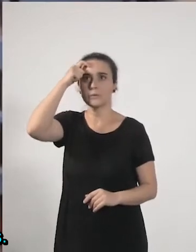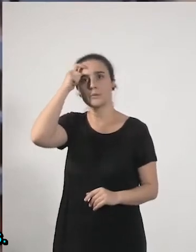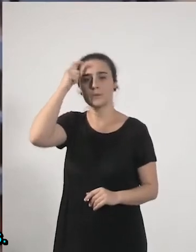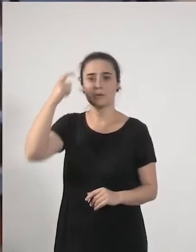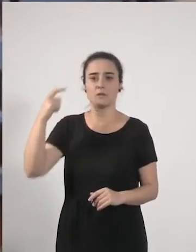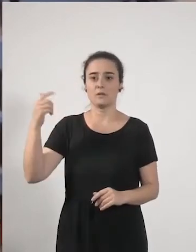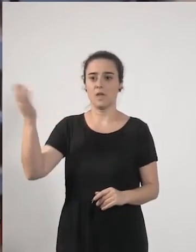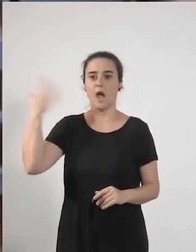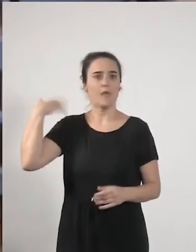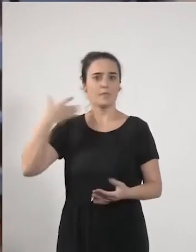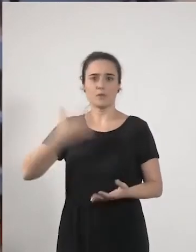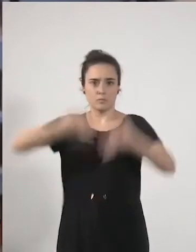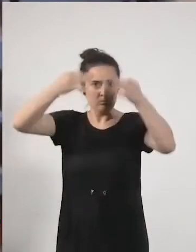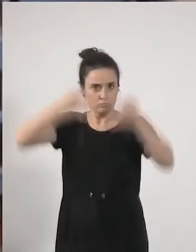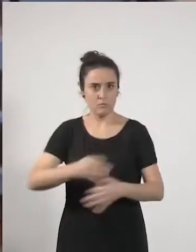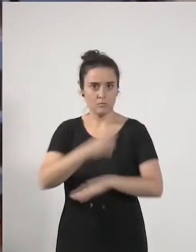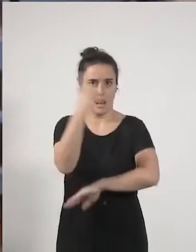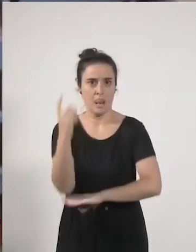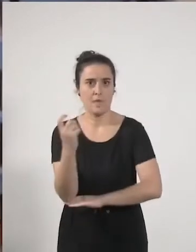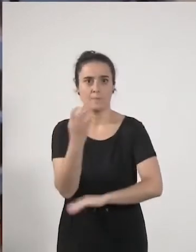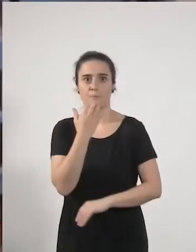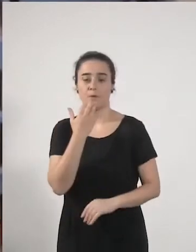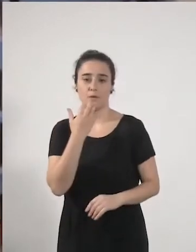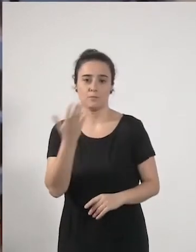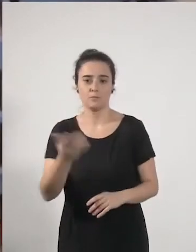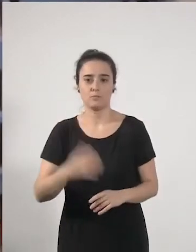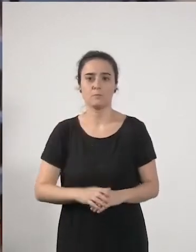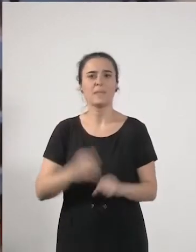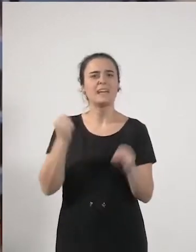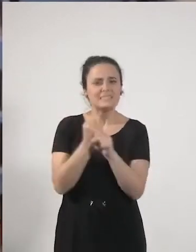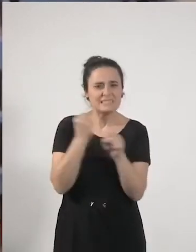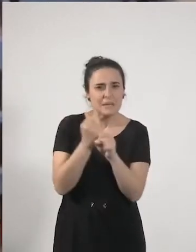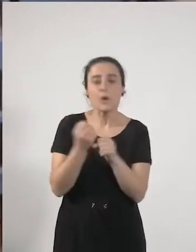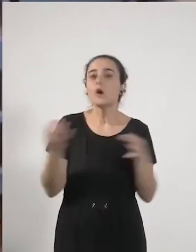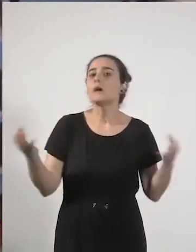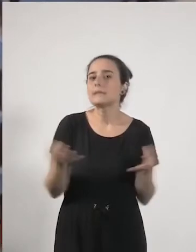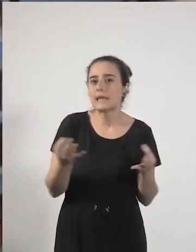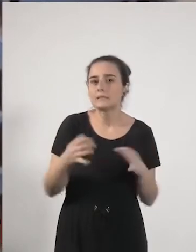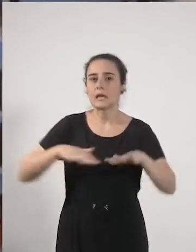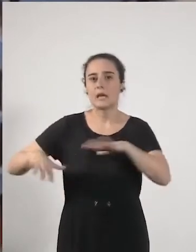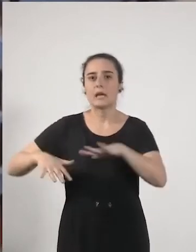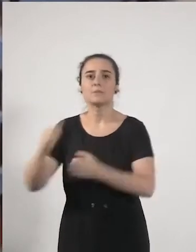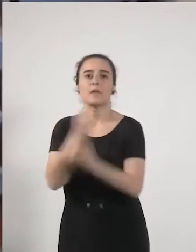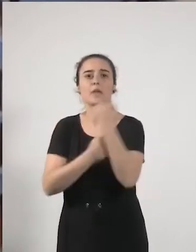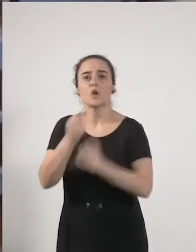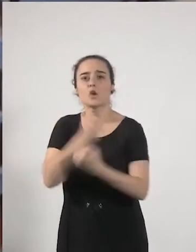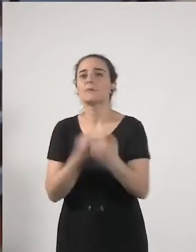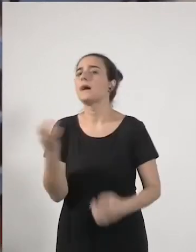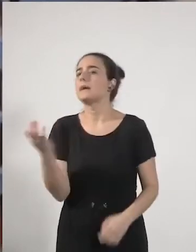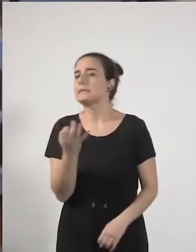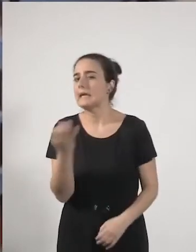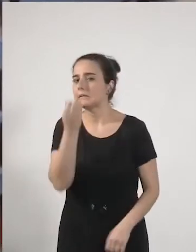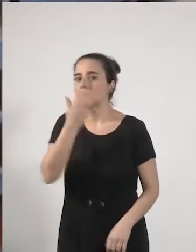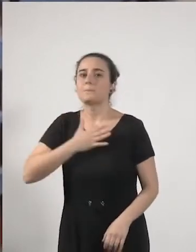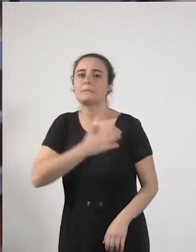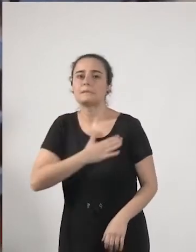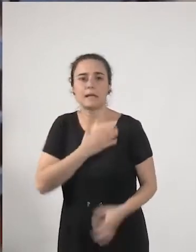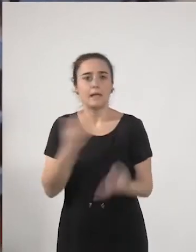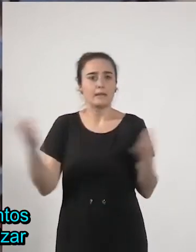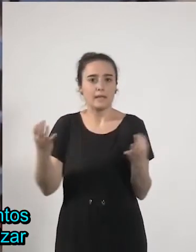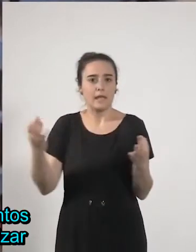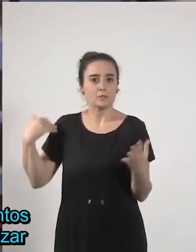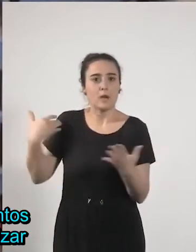incuestionables, conceptos como qué es trabajo, qué es actividad económica, qué es bienestar, etcétera, ¿no?